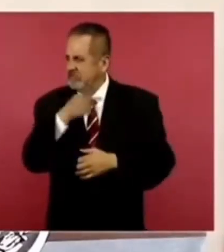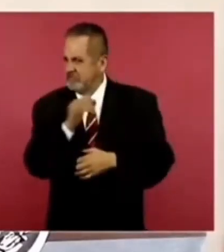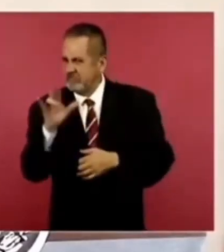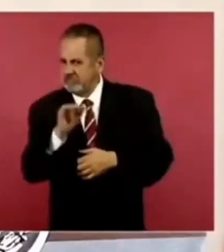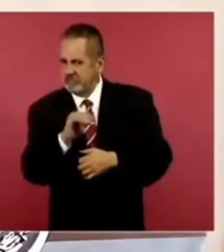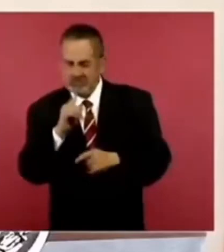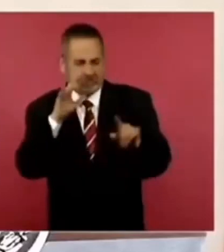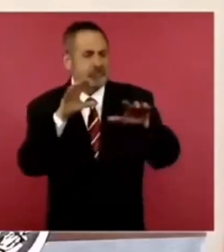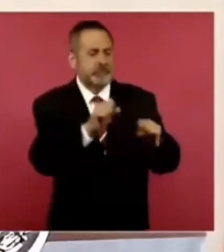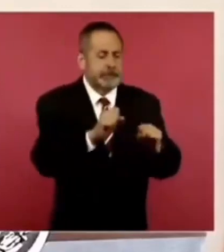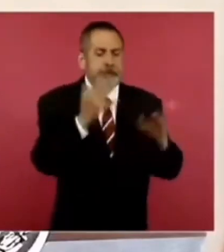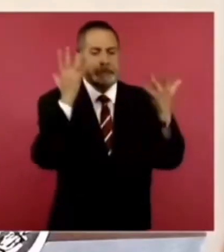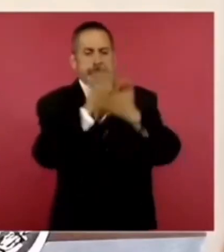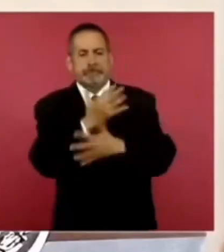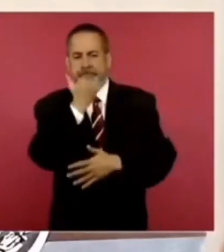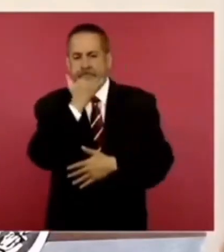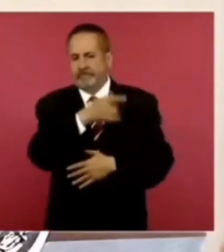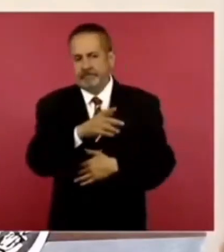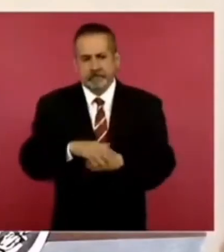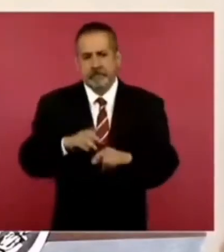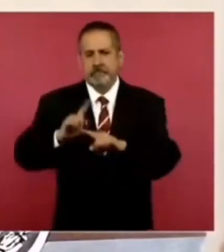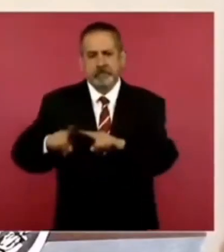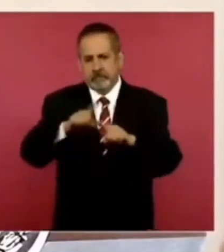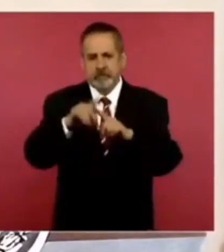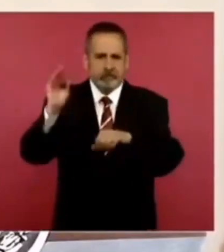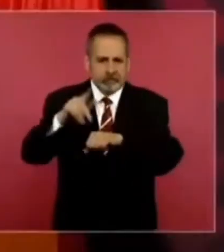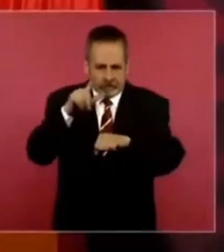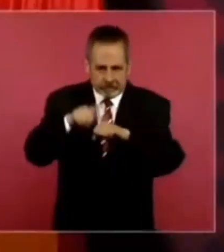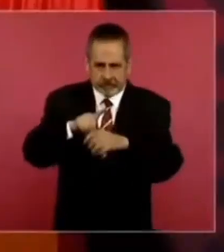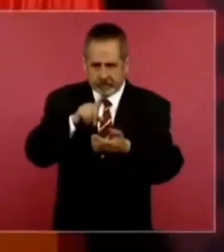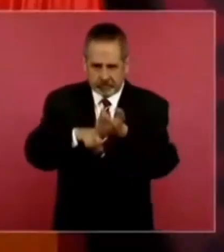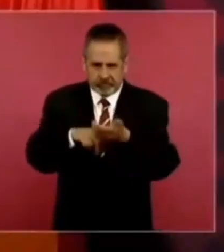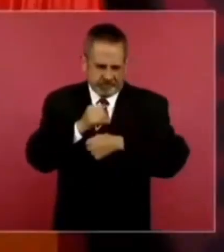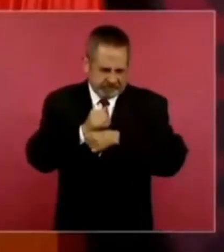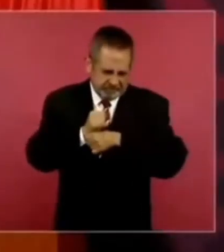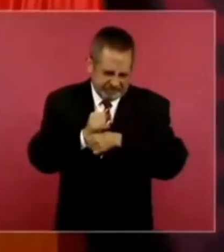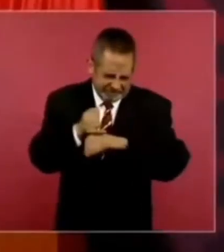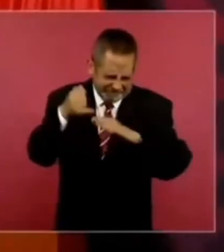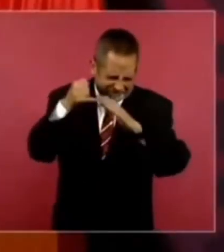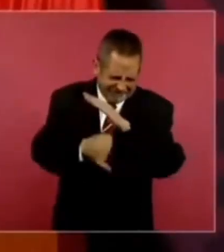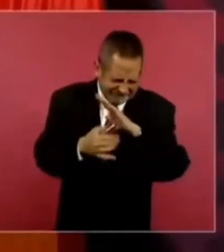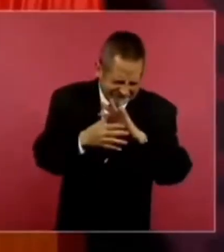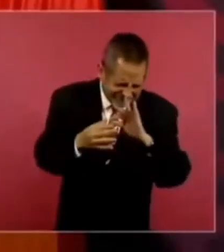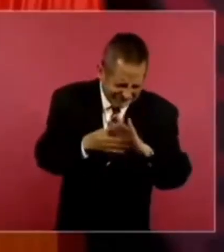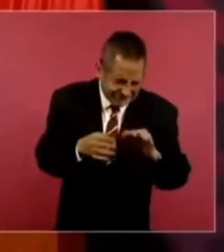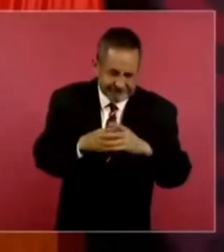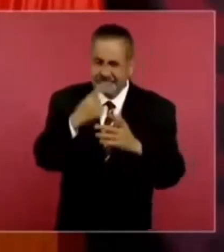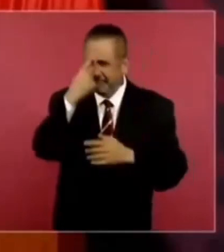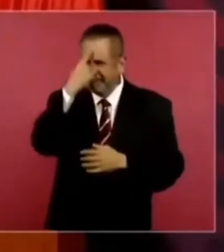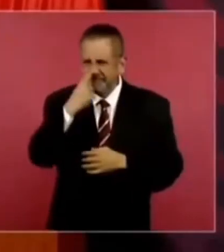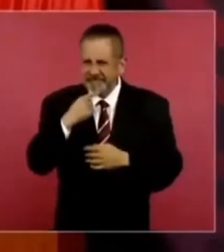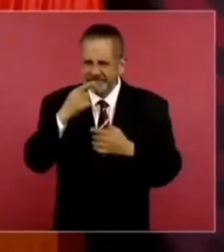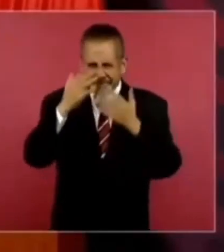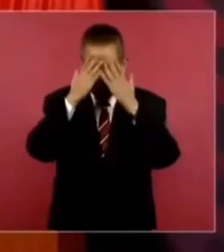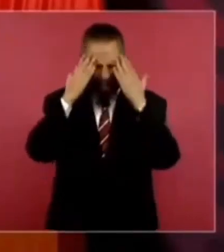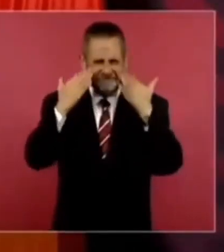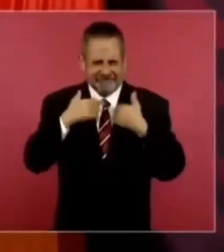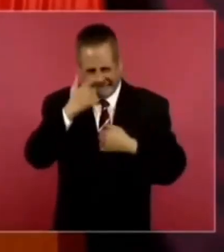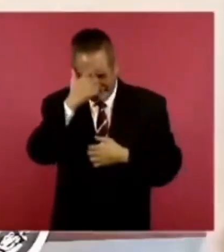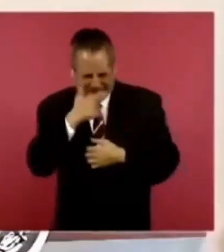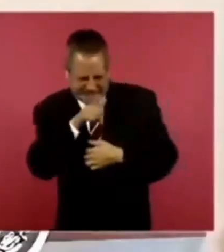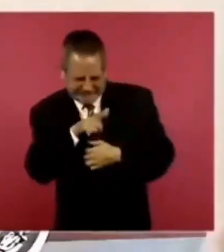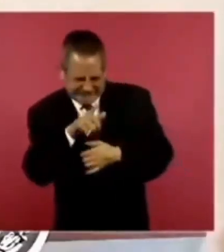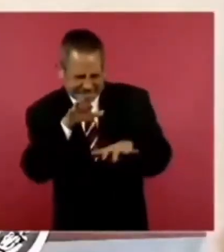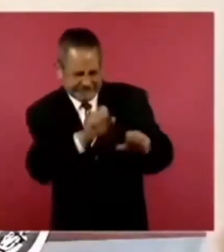ayudaron todas las, quiero decirlo, todas las fuerzas federales. Se hizo una investigación profunda, incluso de la fisonomía de la persona que fue